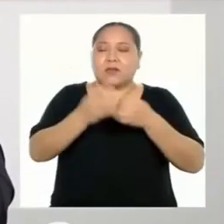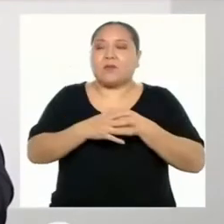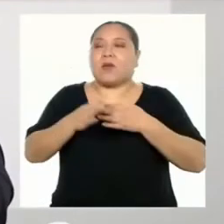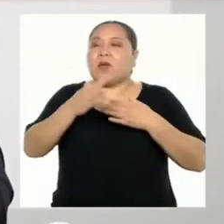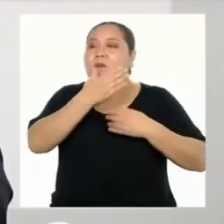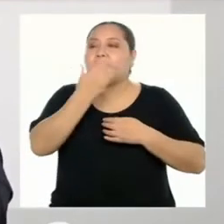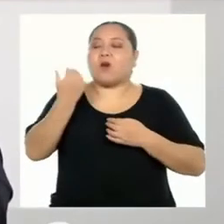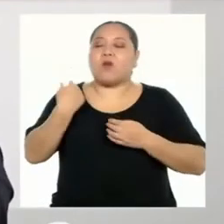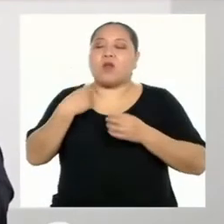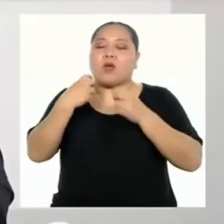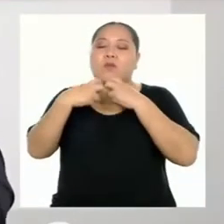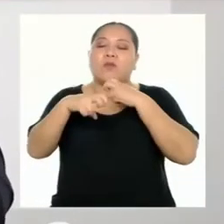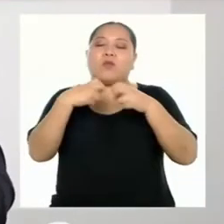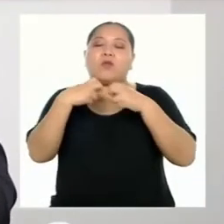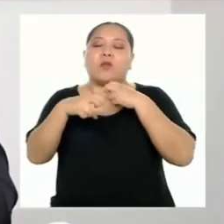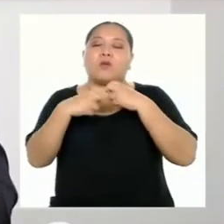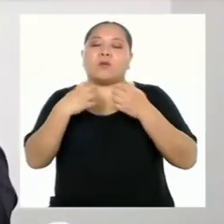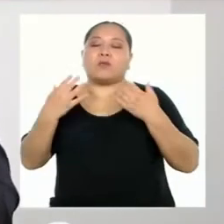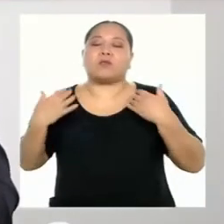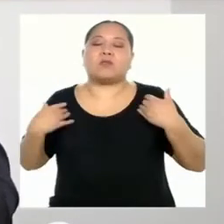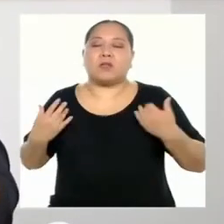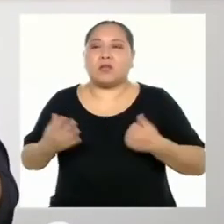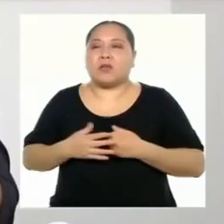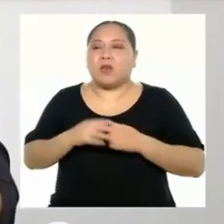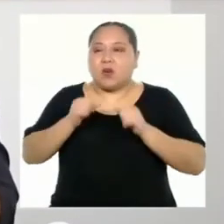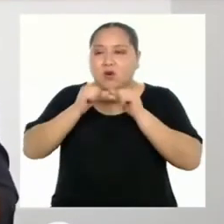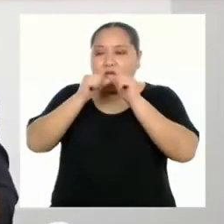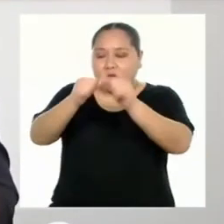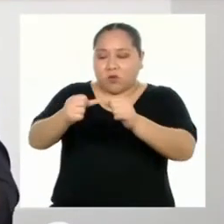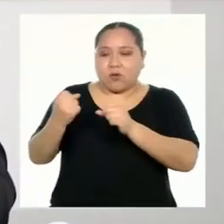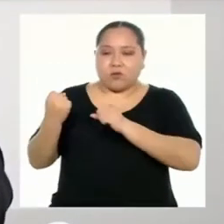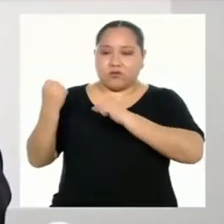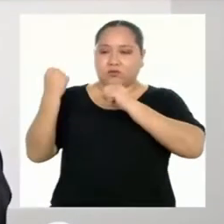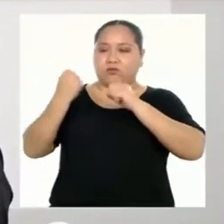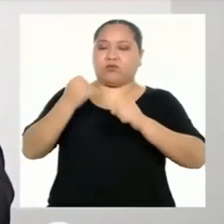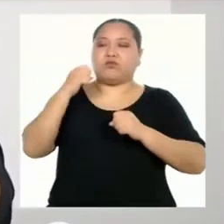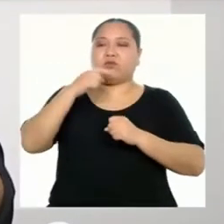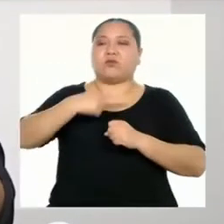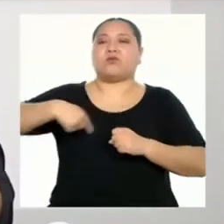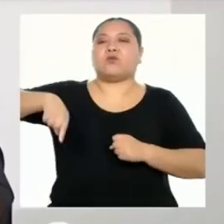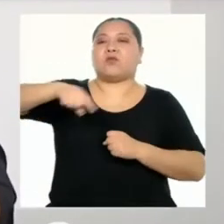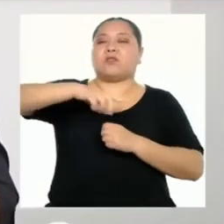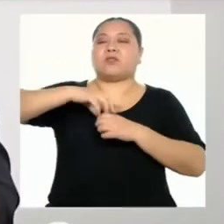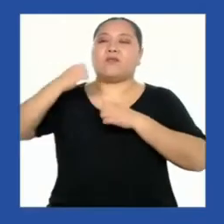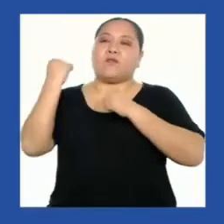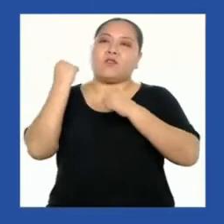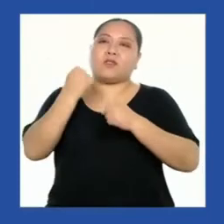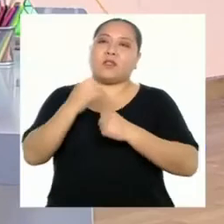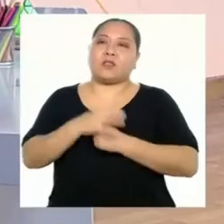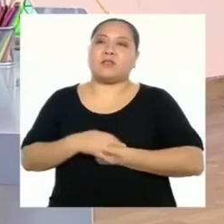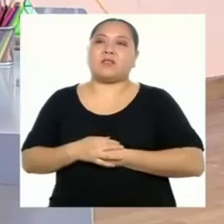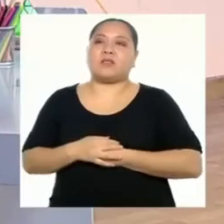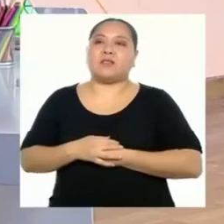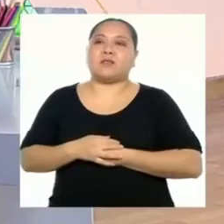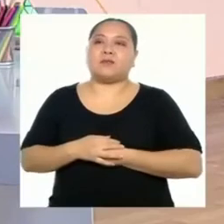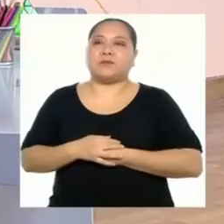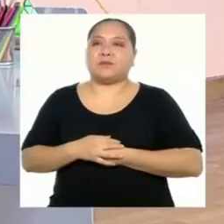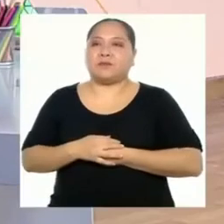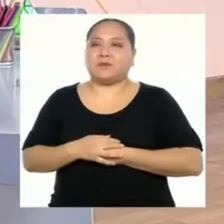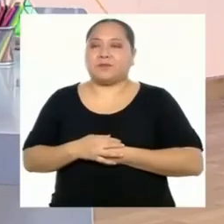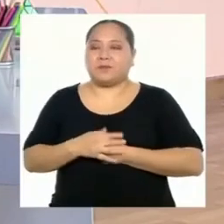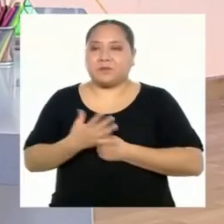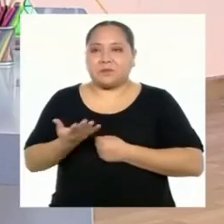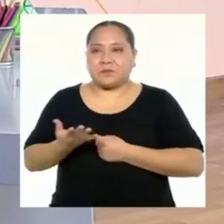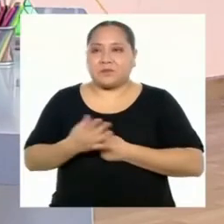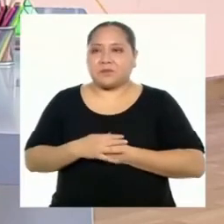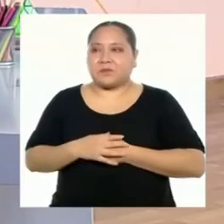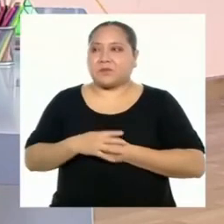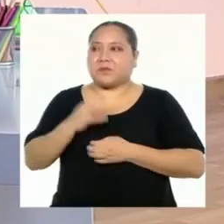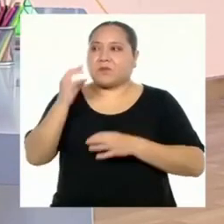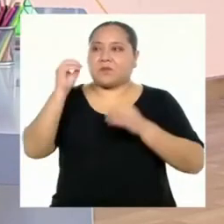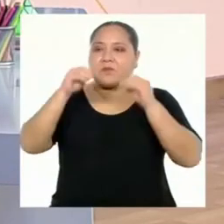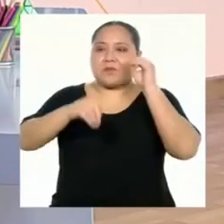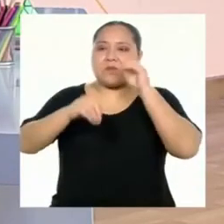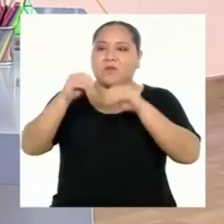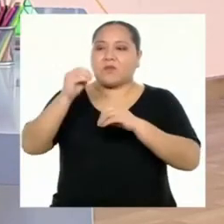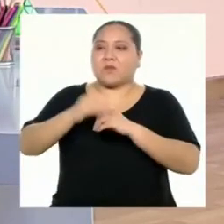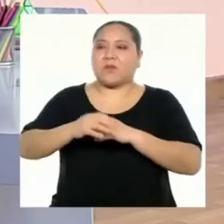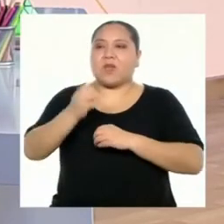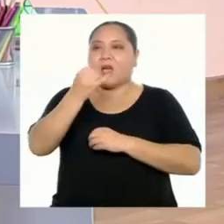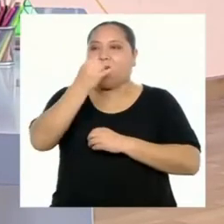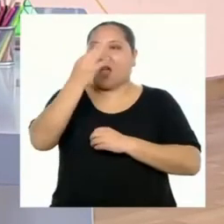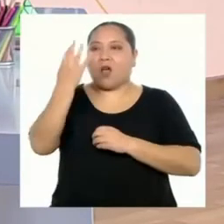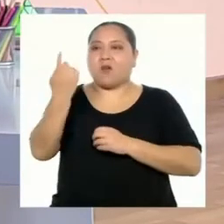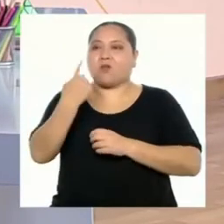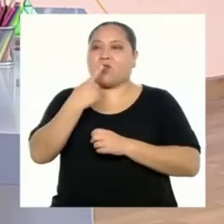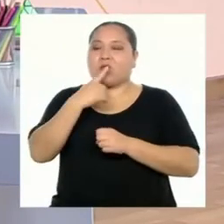dificultades que tengamos y seguir afianzando nuestras fortalezas. Entonces, debemos plantearnos